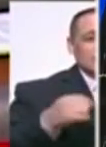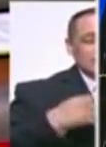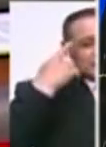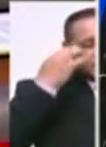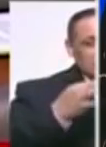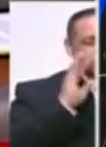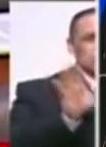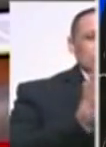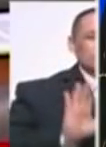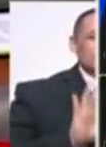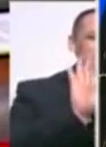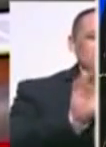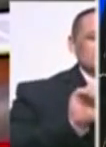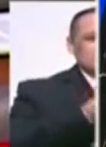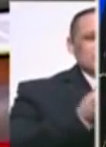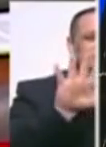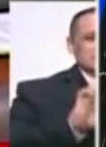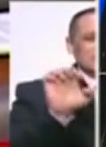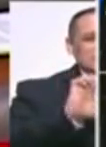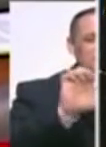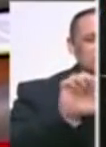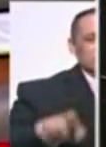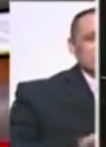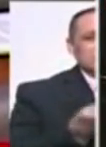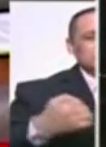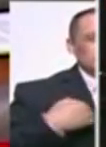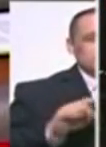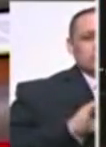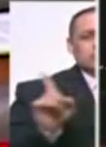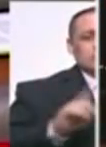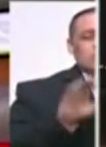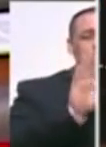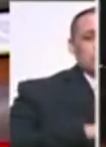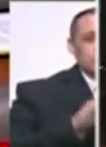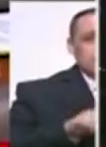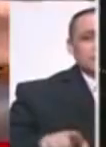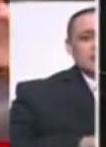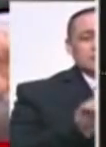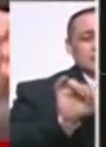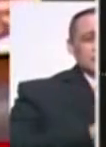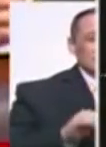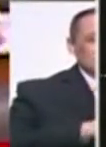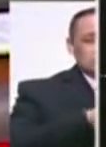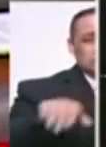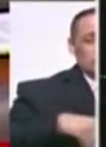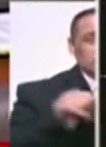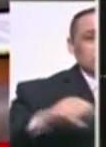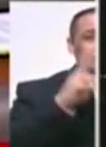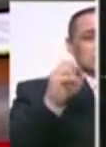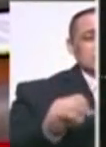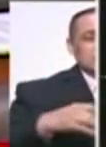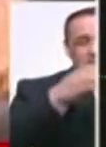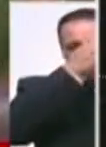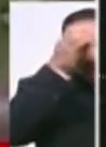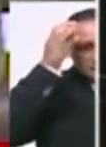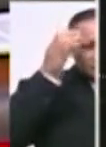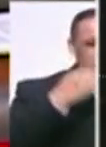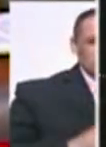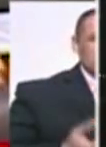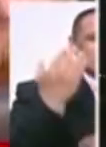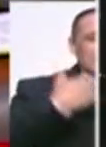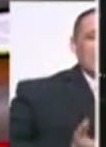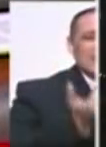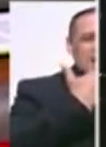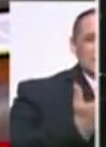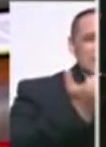para cada día sobresalir frente a toda esta crisis generada por los políticos. Entonces, mira, estamos criticando una medida irracional que